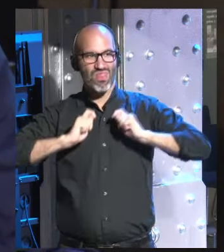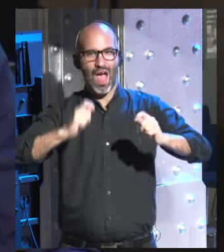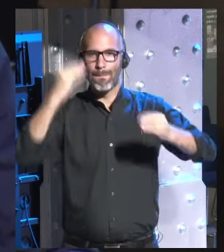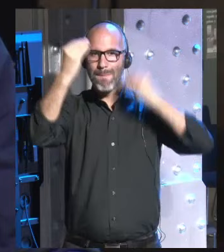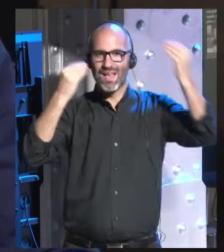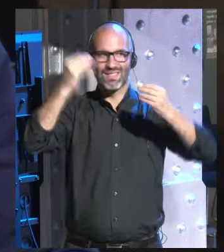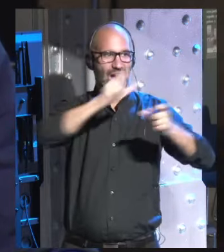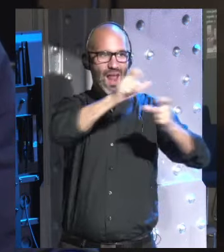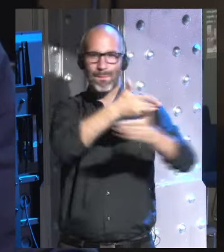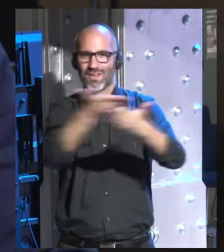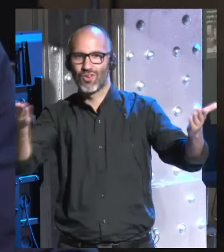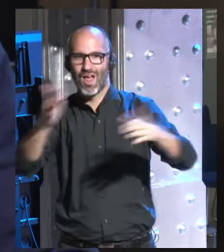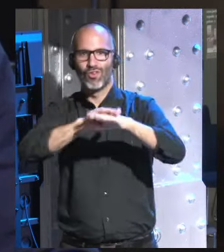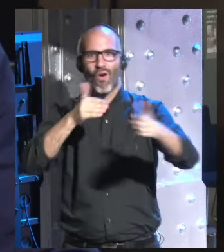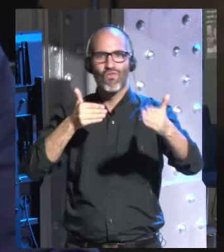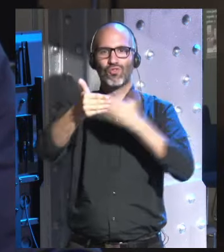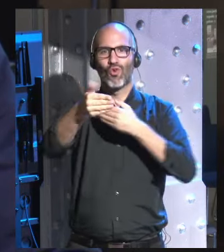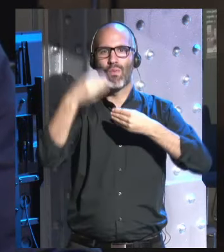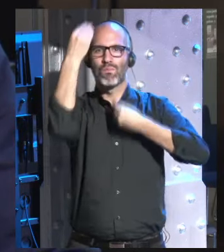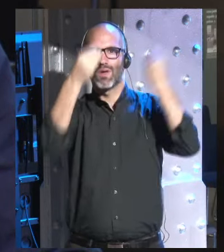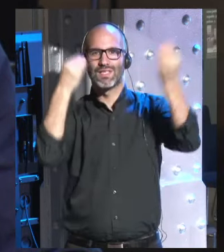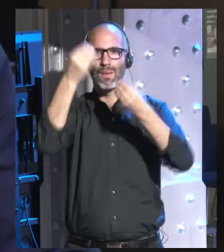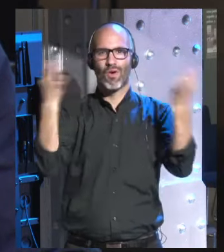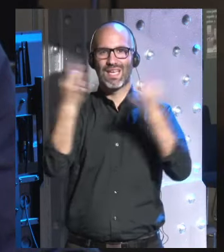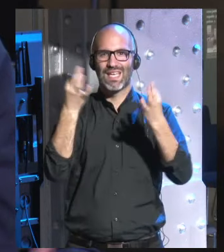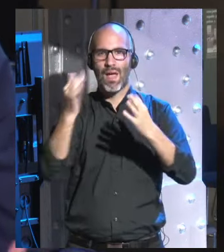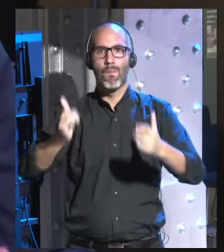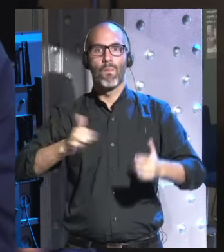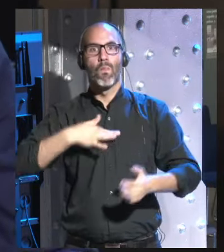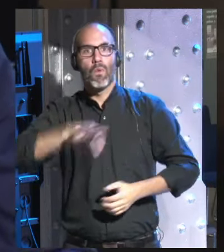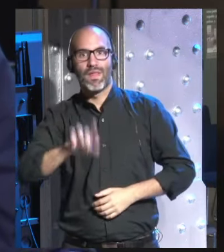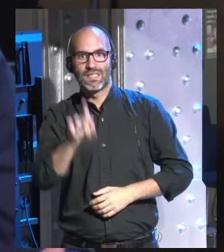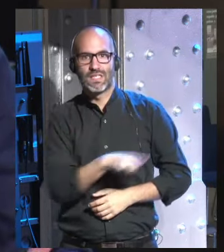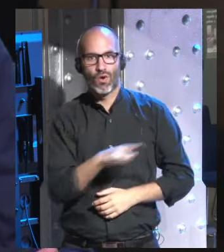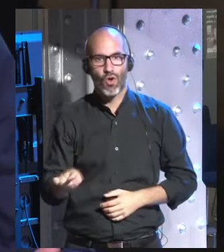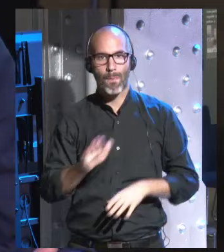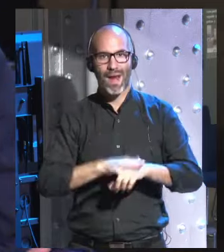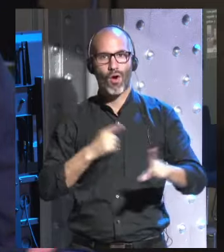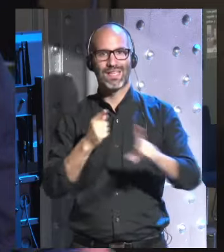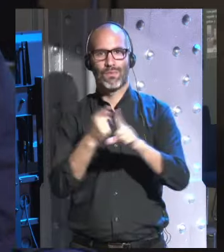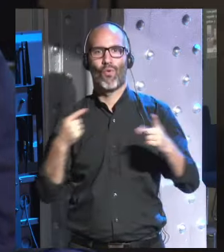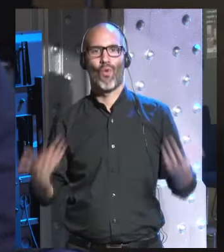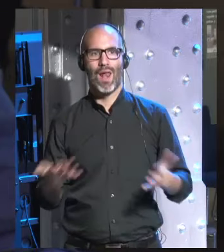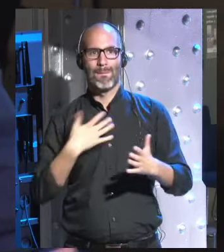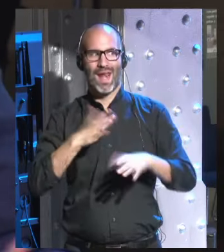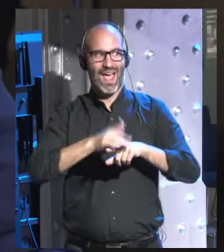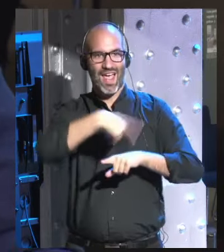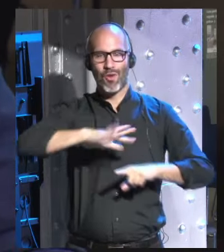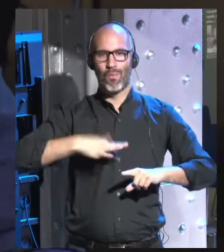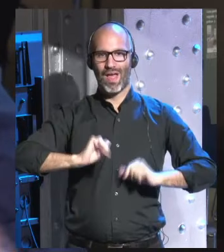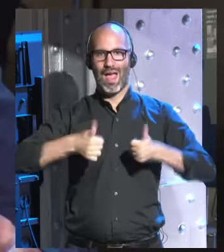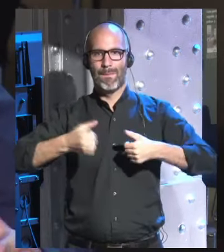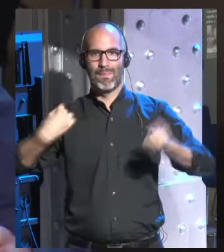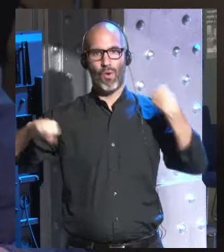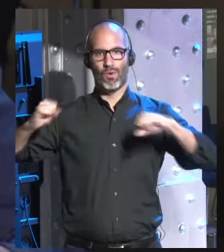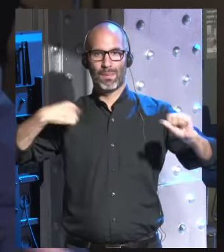posibilidades a las que nos enfrentamos de manera que la gente pueda empezar a actuar puede empezar a pensar